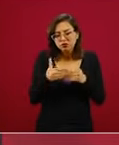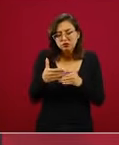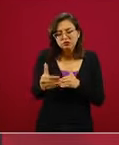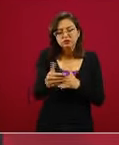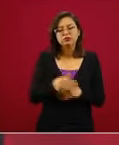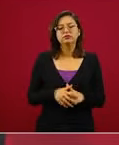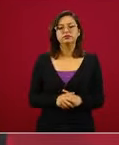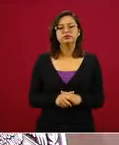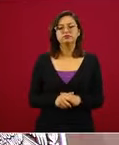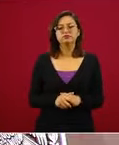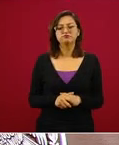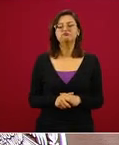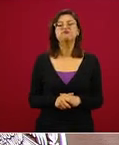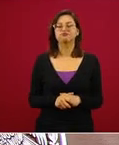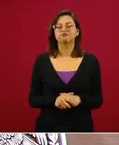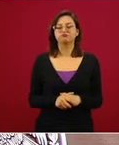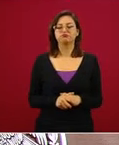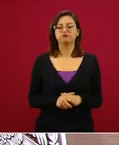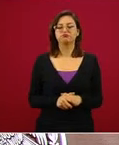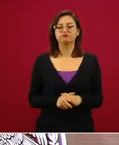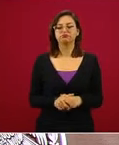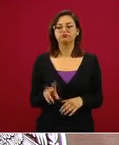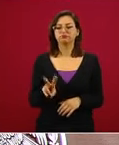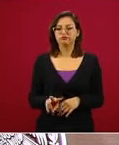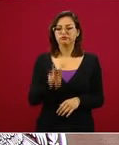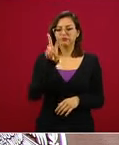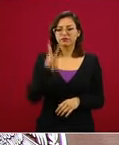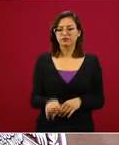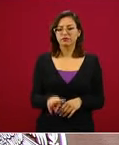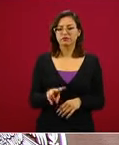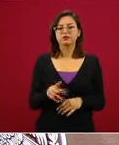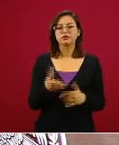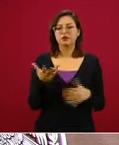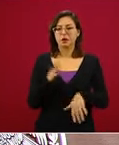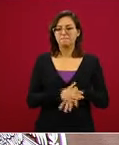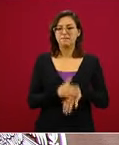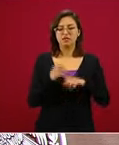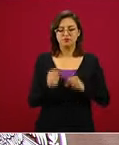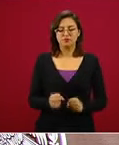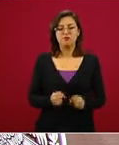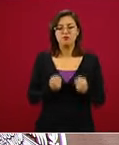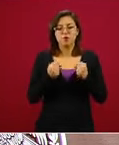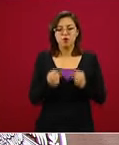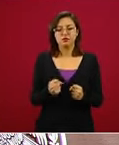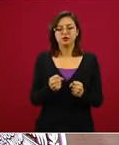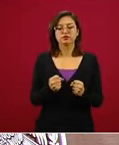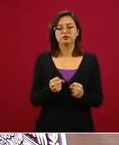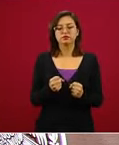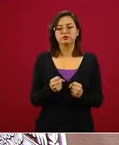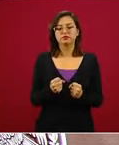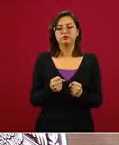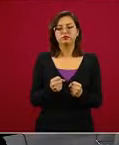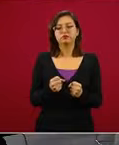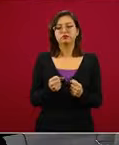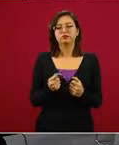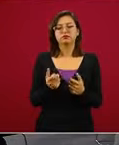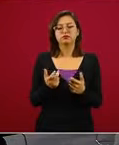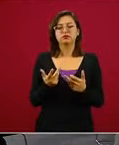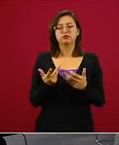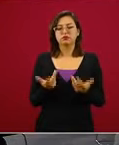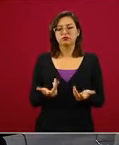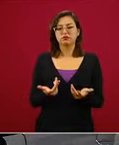y que seguramente se verá todavía mucho más fortalecido y mejorado en base precisamente